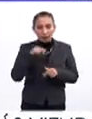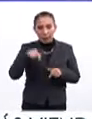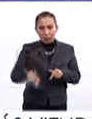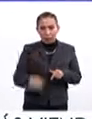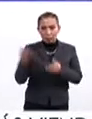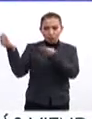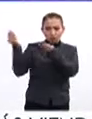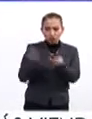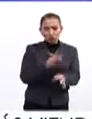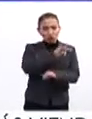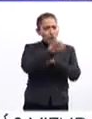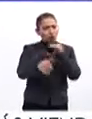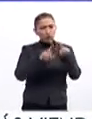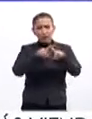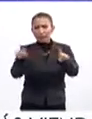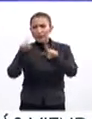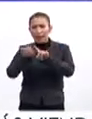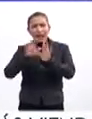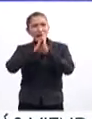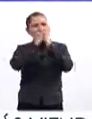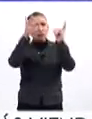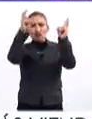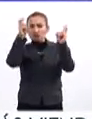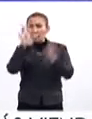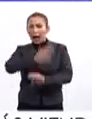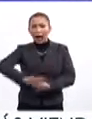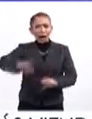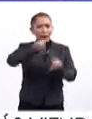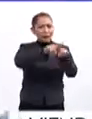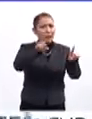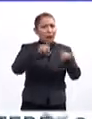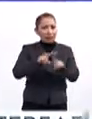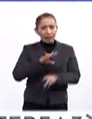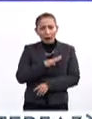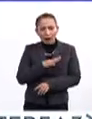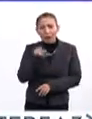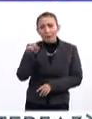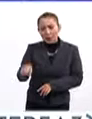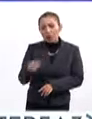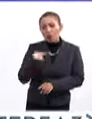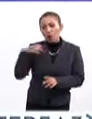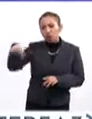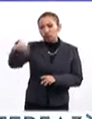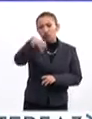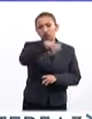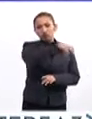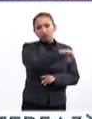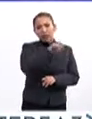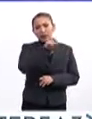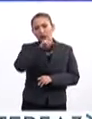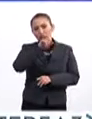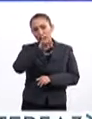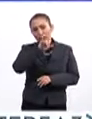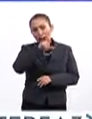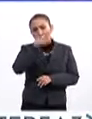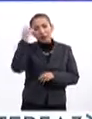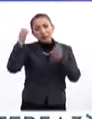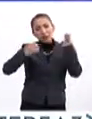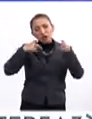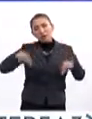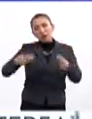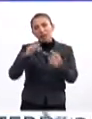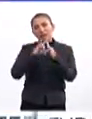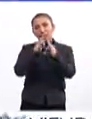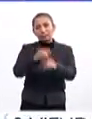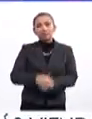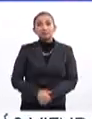aquí se trae toda la oferta de todas las áreas temáticas de estas dependencias editoras para exhibición y venta en